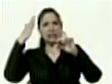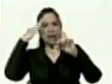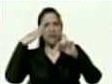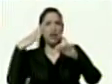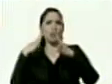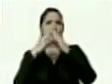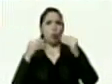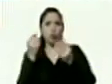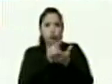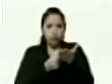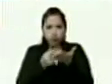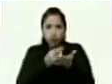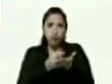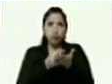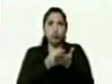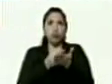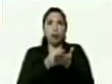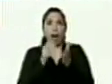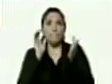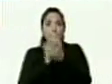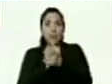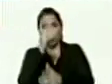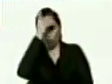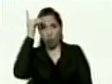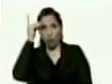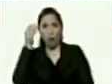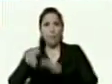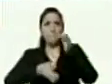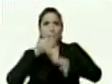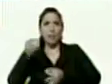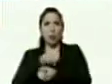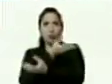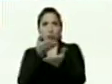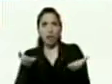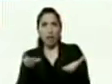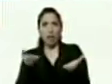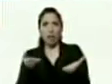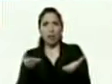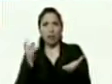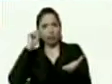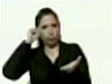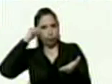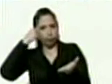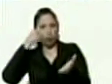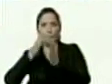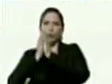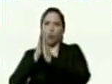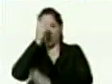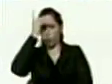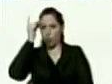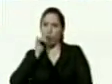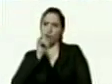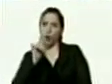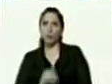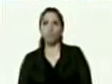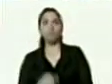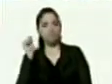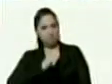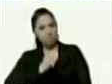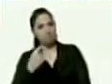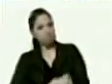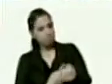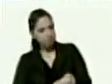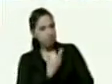mientras el compañero Diosdado les explica a ustedes lo que me estaba recordando por favor Diosdado si hermano presidente